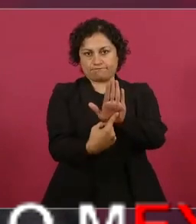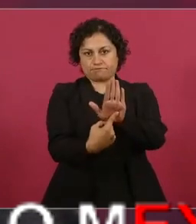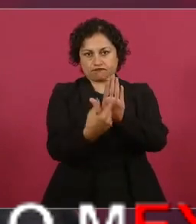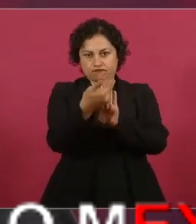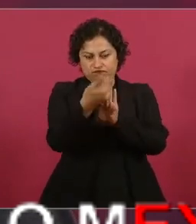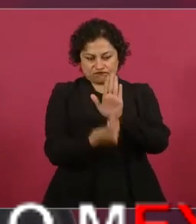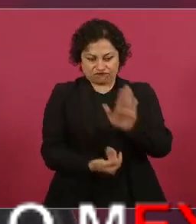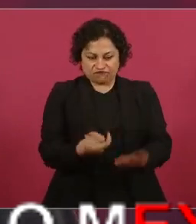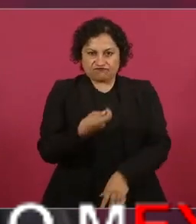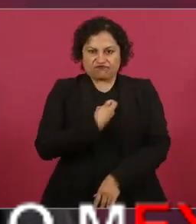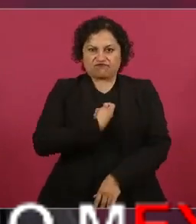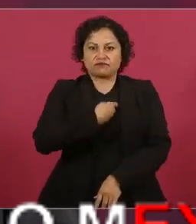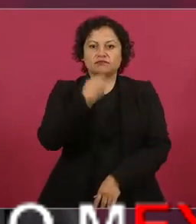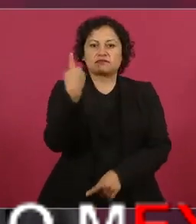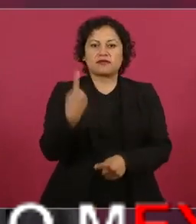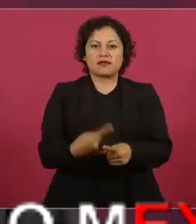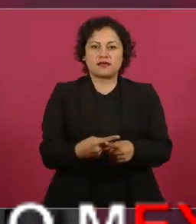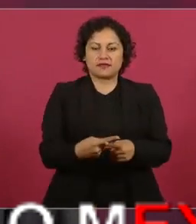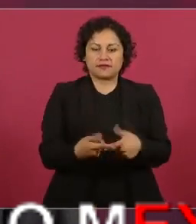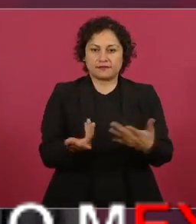y eso es muy bueno